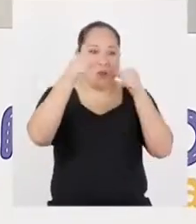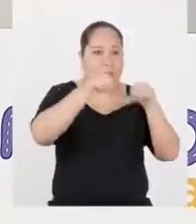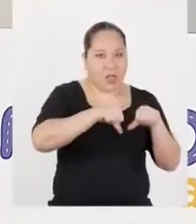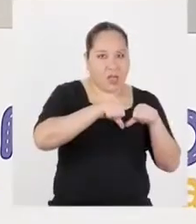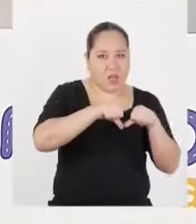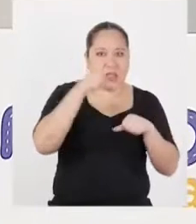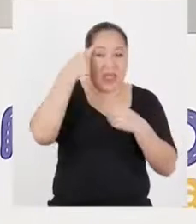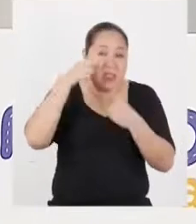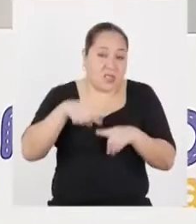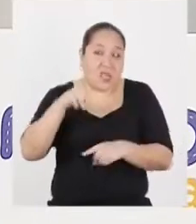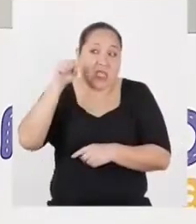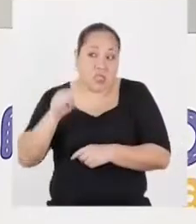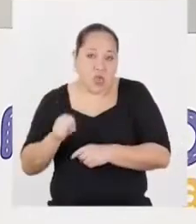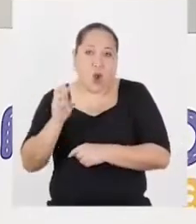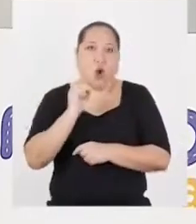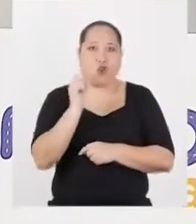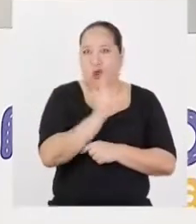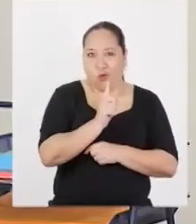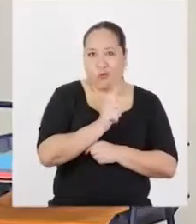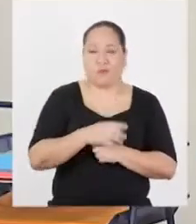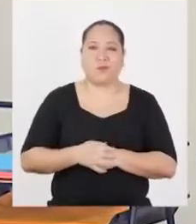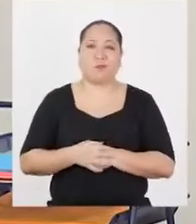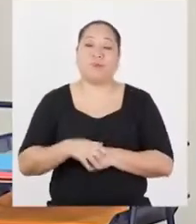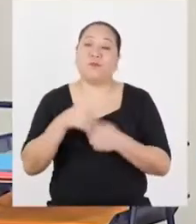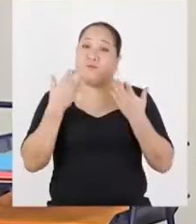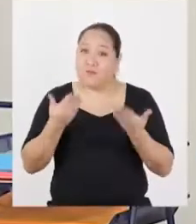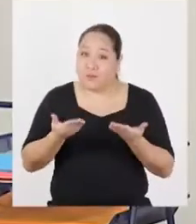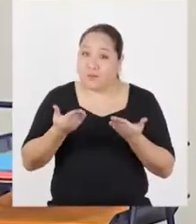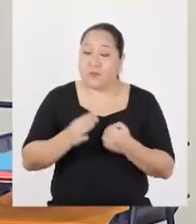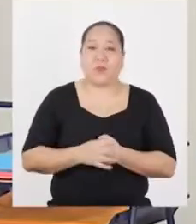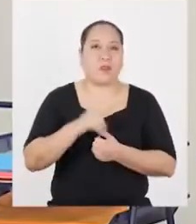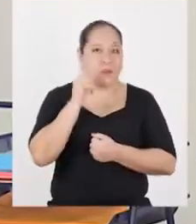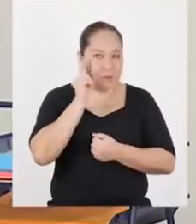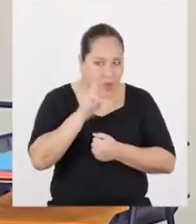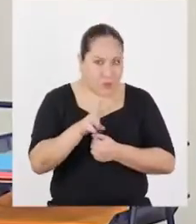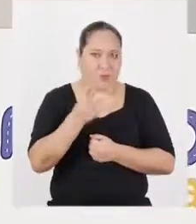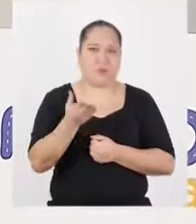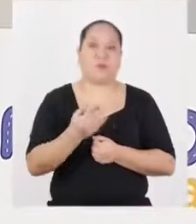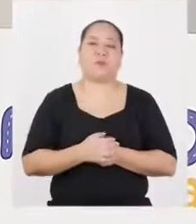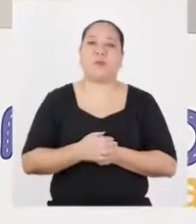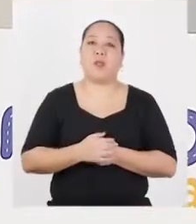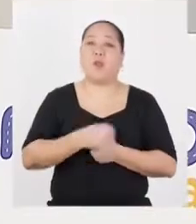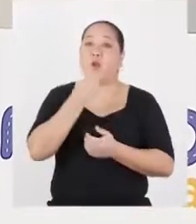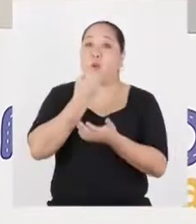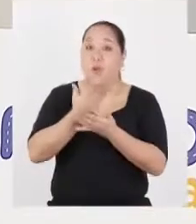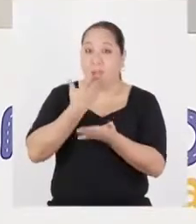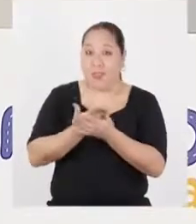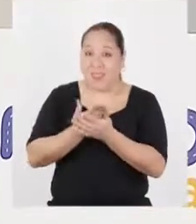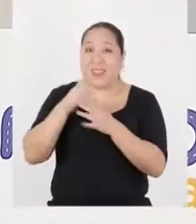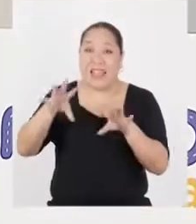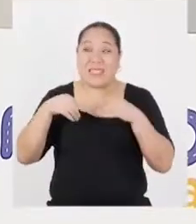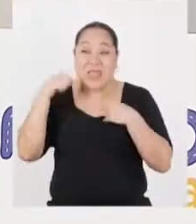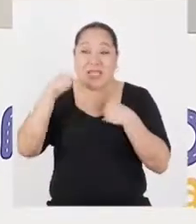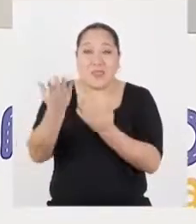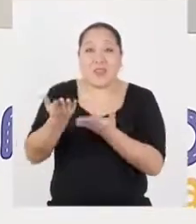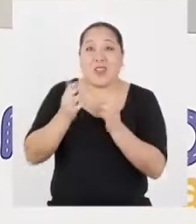Y lo bueno y lo malo de decidir que no. Entonces, vamos a eso. Lo bueno de aceptar